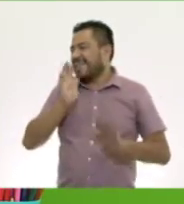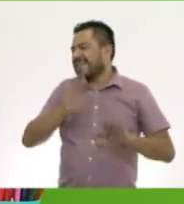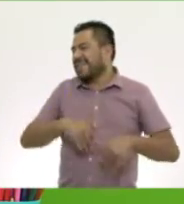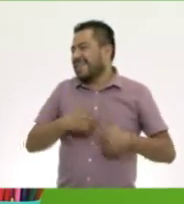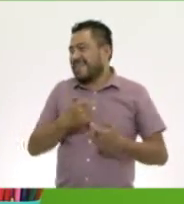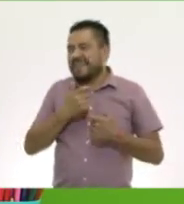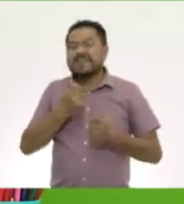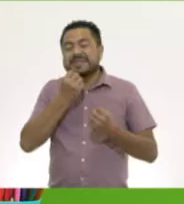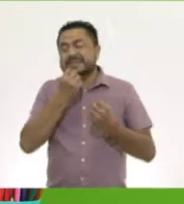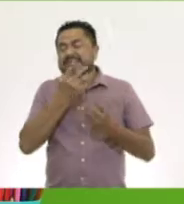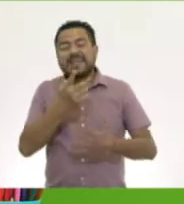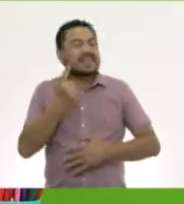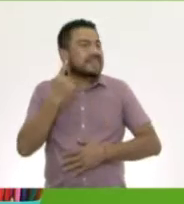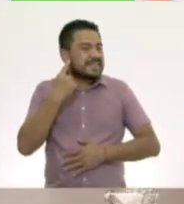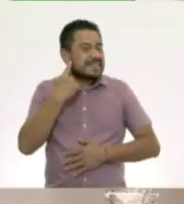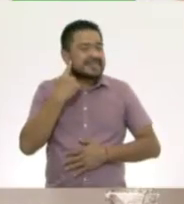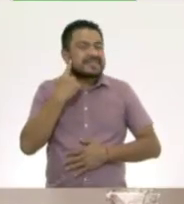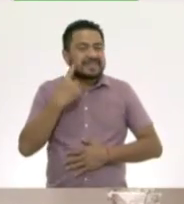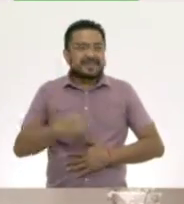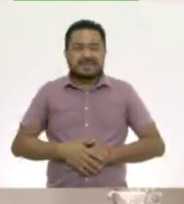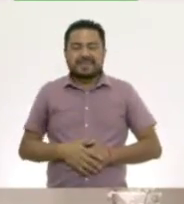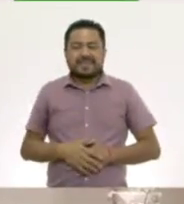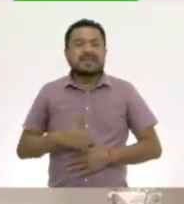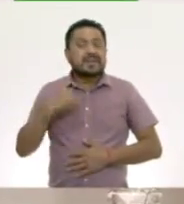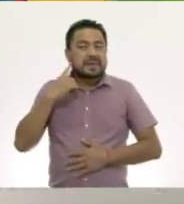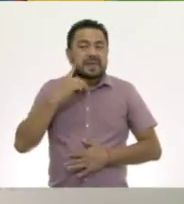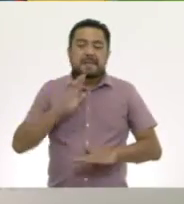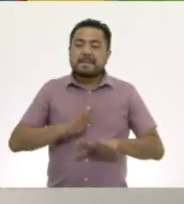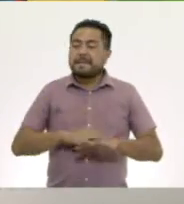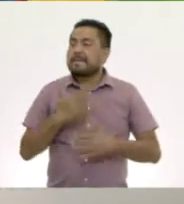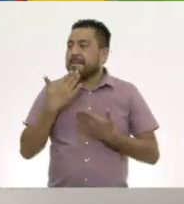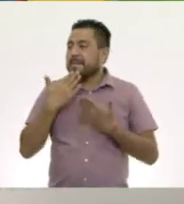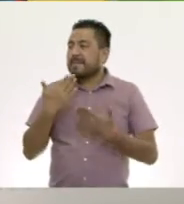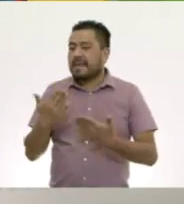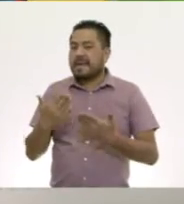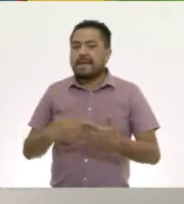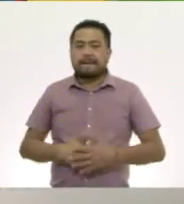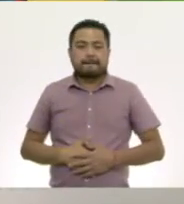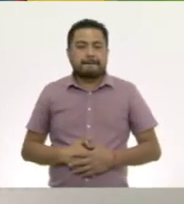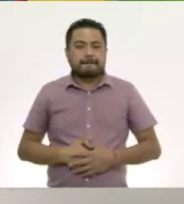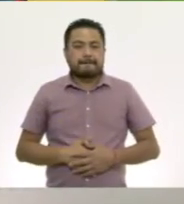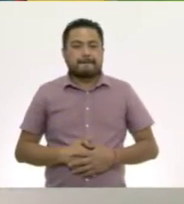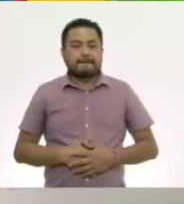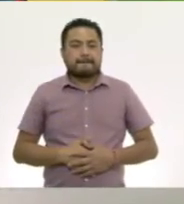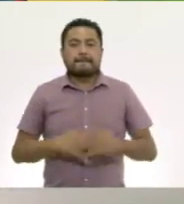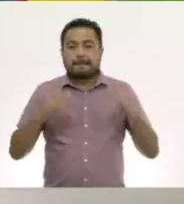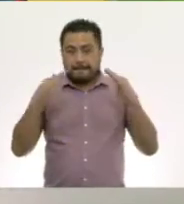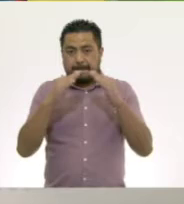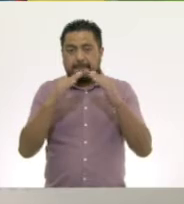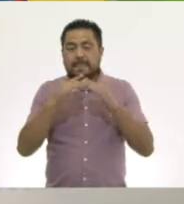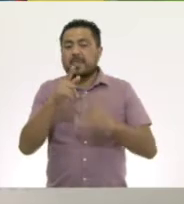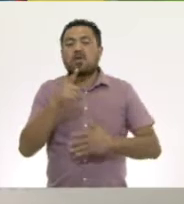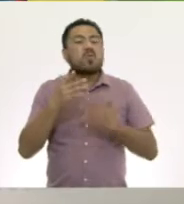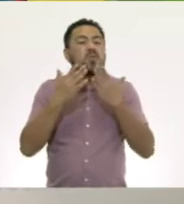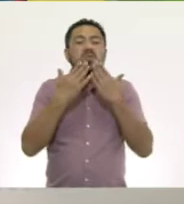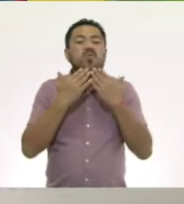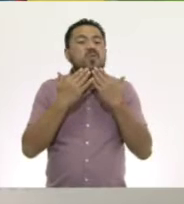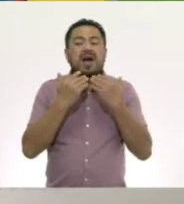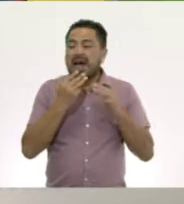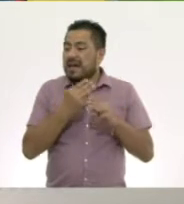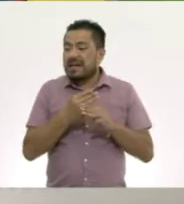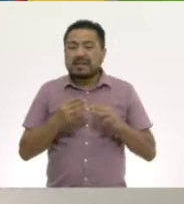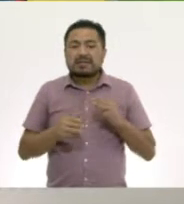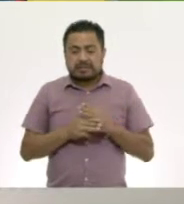¡Qué lindo sonido! Suena muy bien. En caso de que no tengas estos